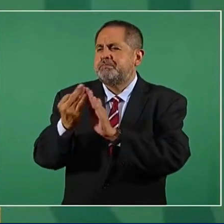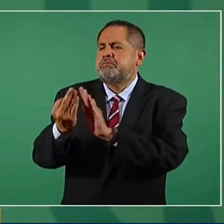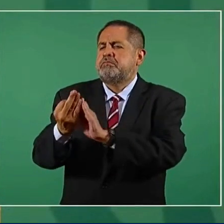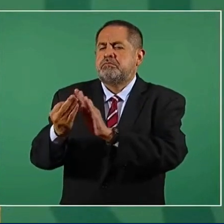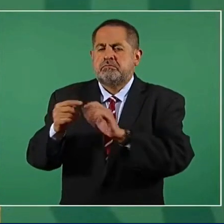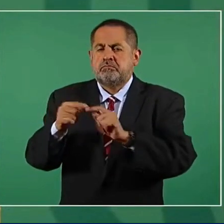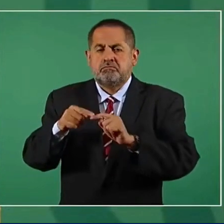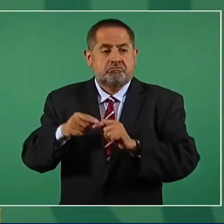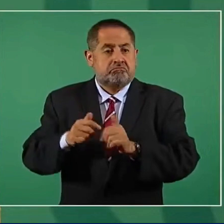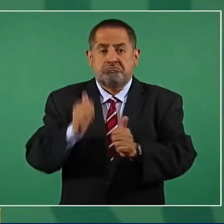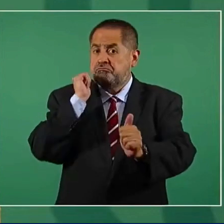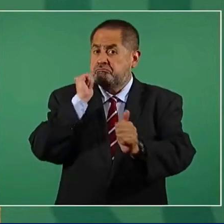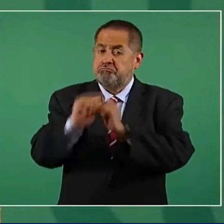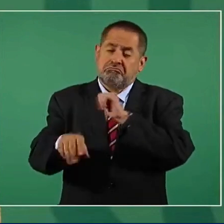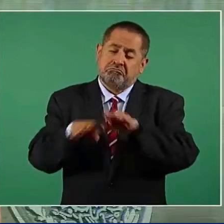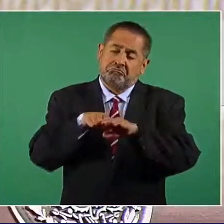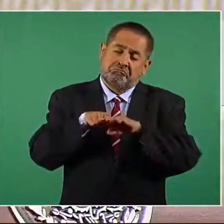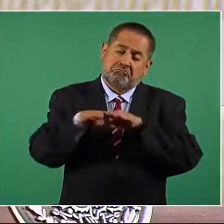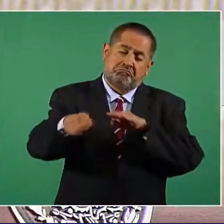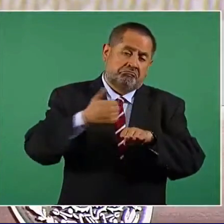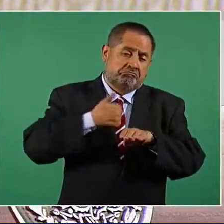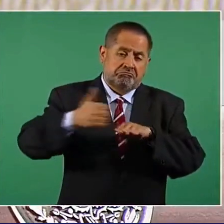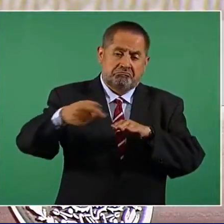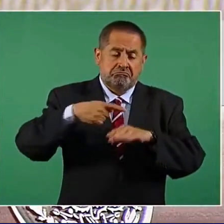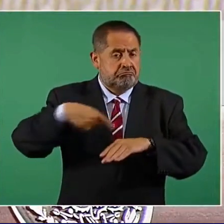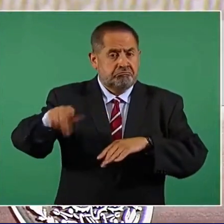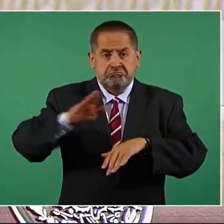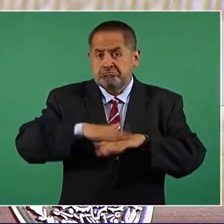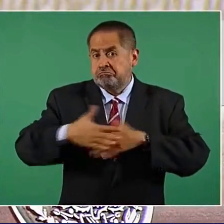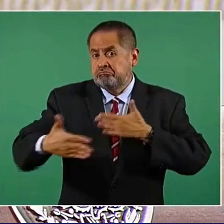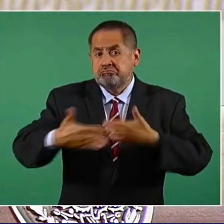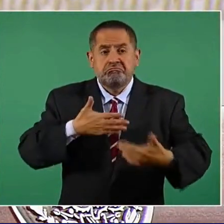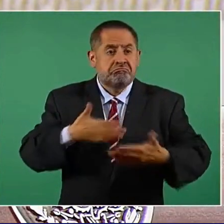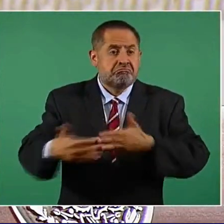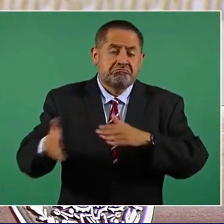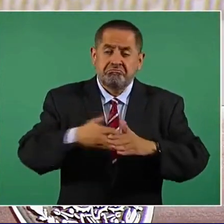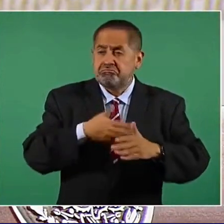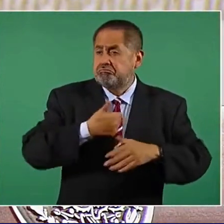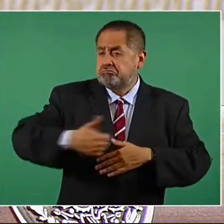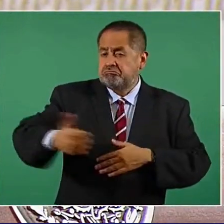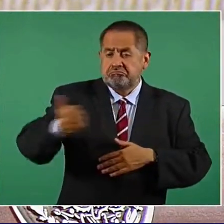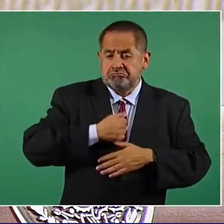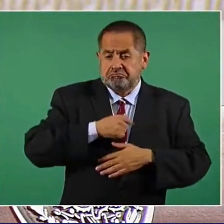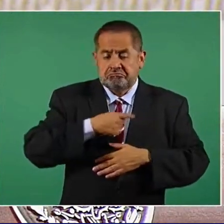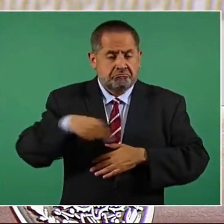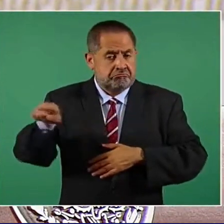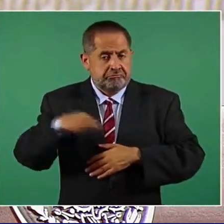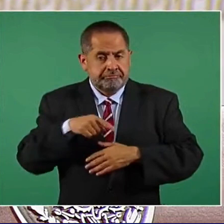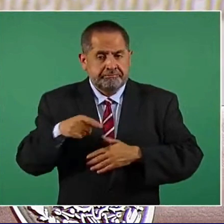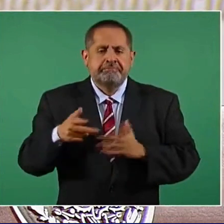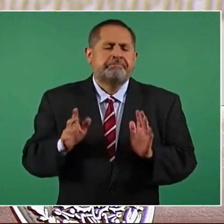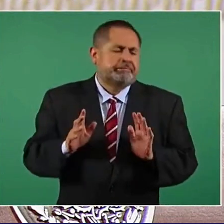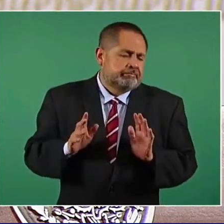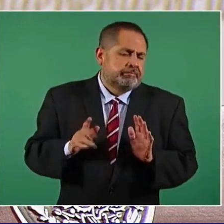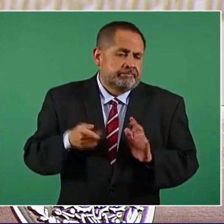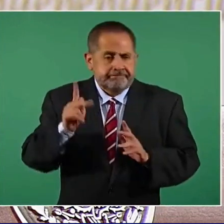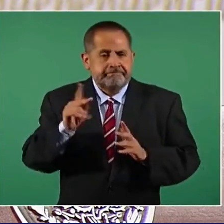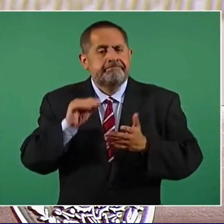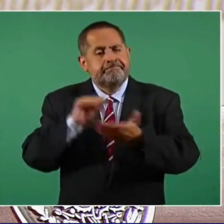ya una carretera moderna. De todas maneras, vamos a seguir dando